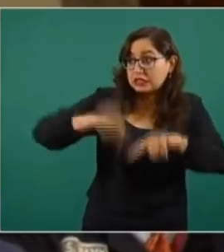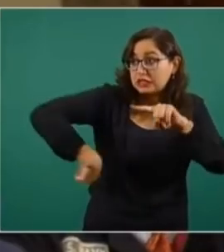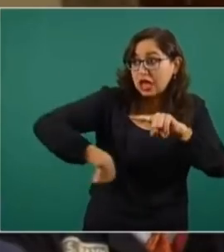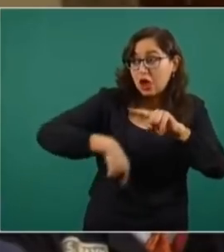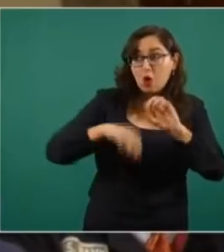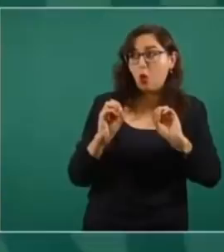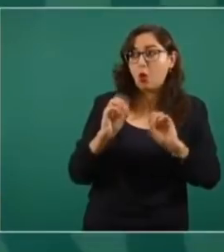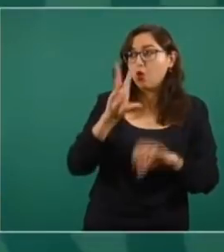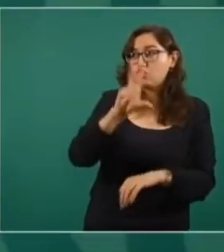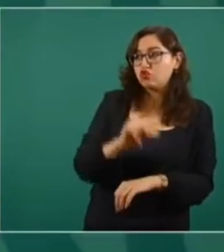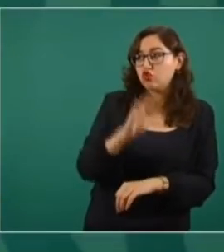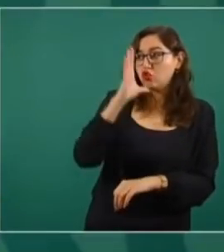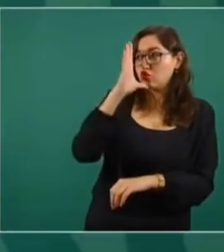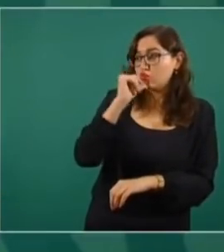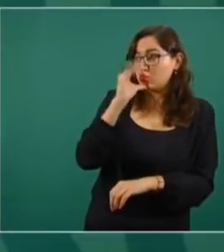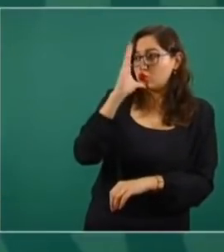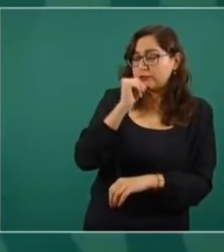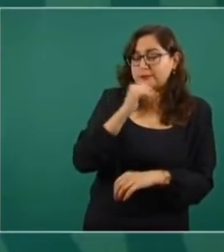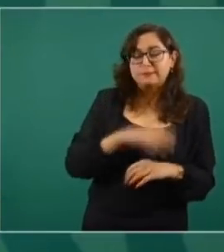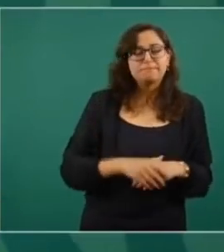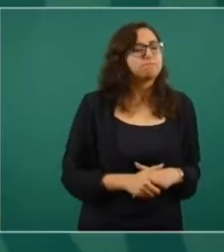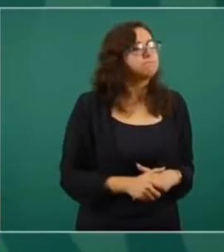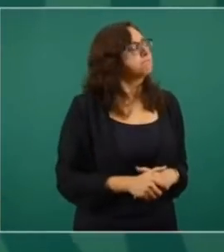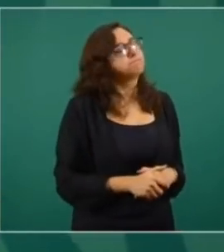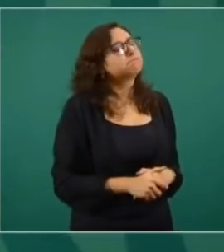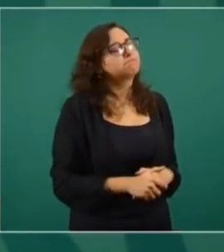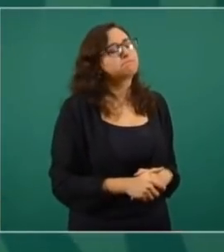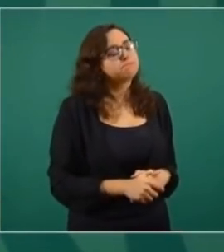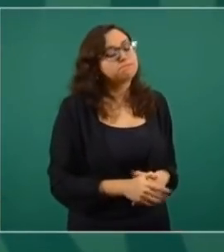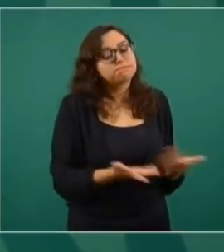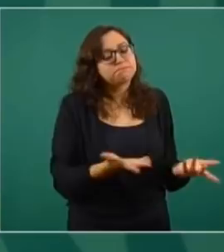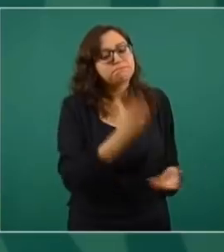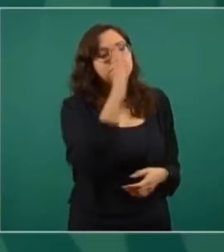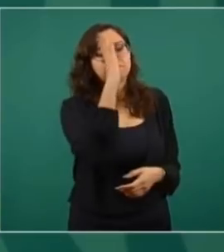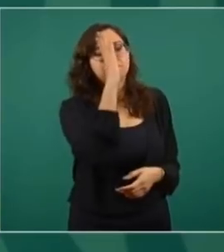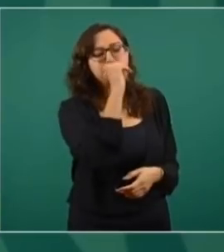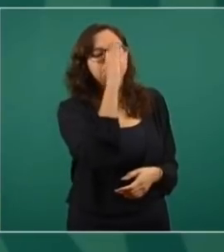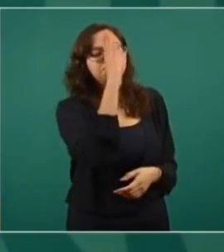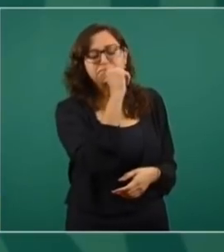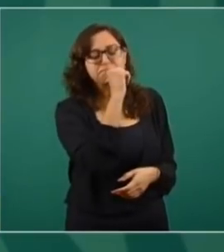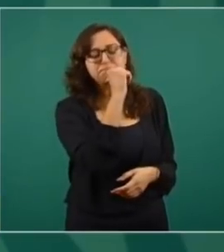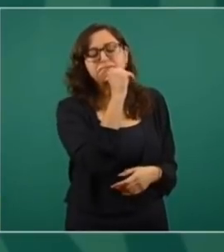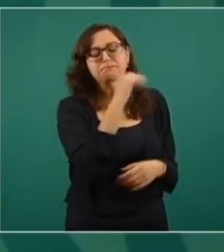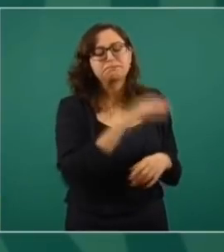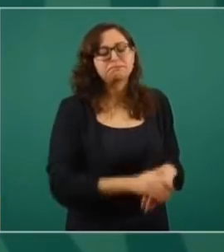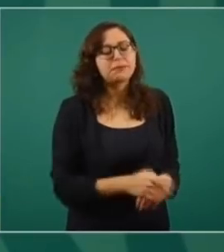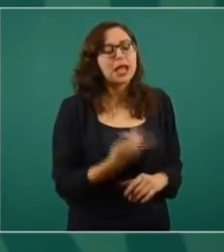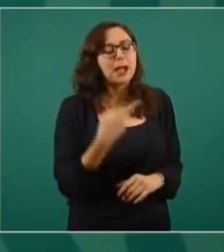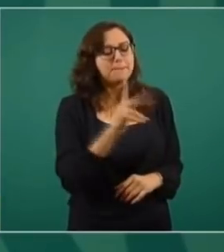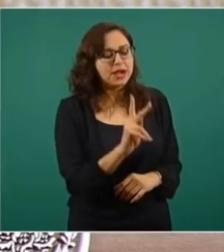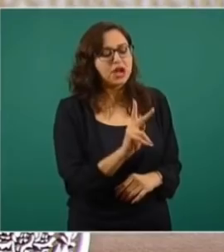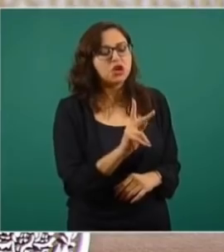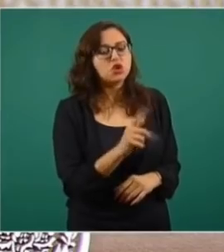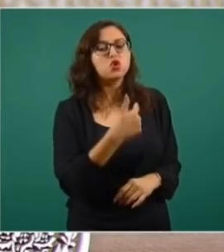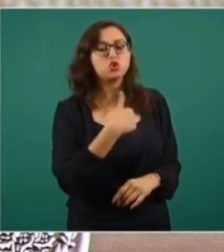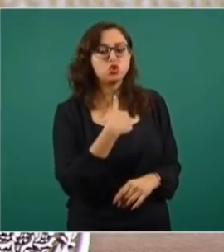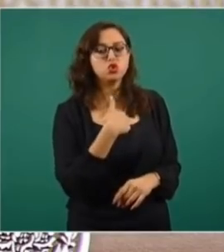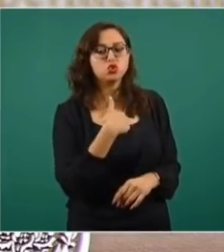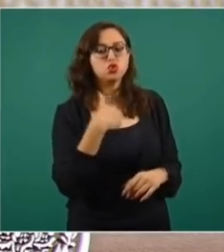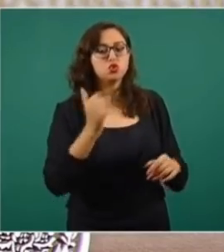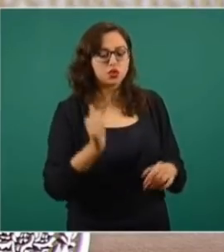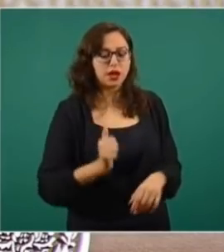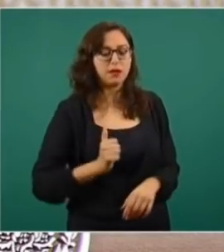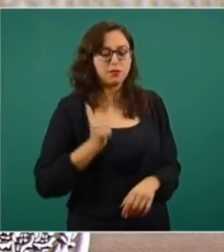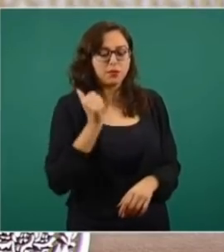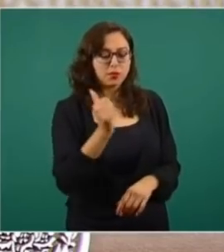nada más de mi pregunta. No, pero yo también aquí aprovecho, todos los derechos,